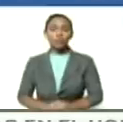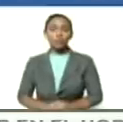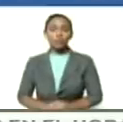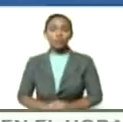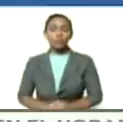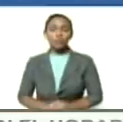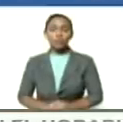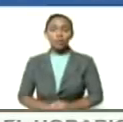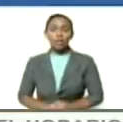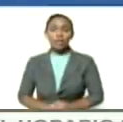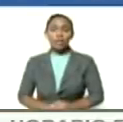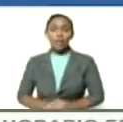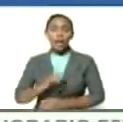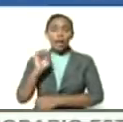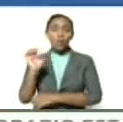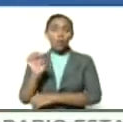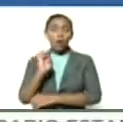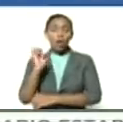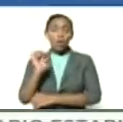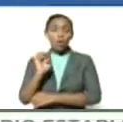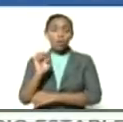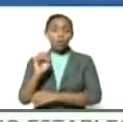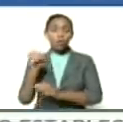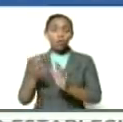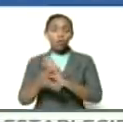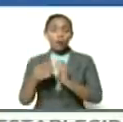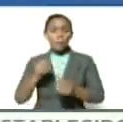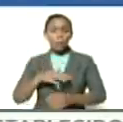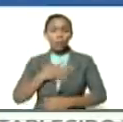el poder el poder de la disuasión